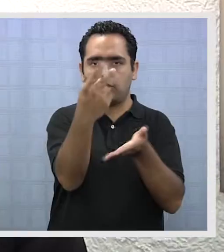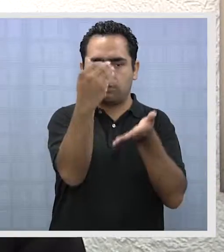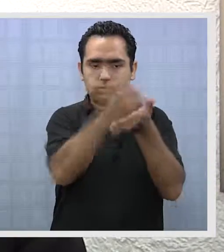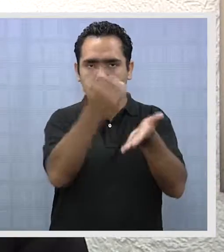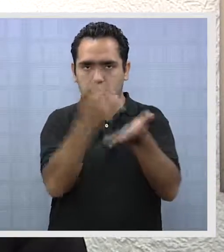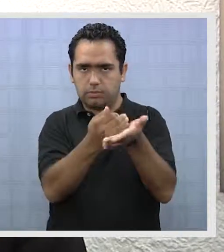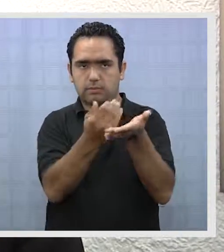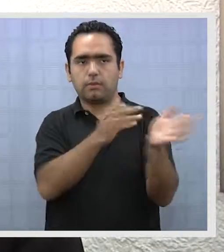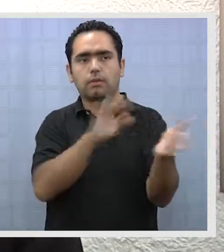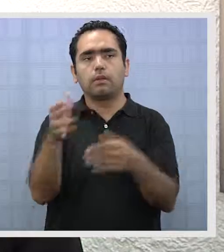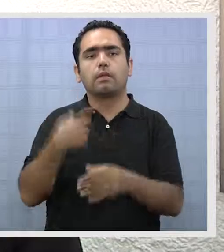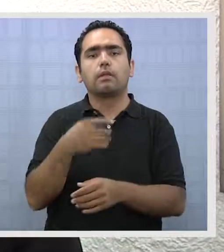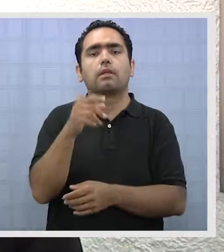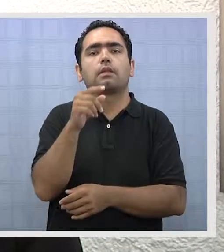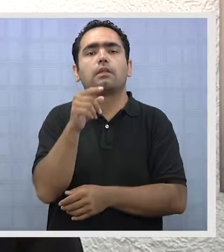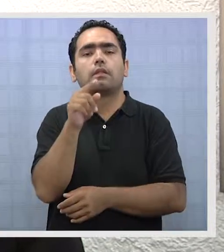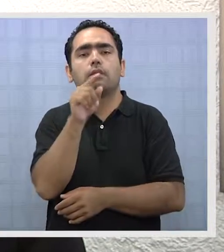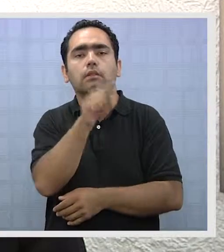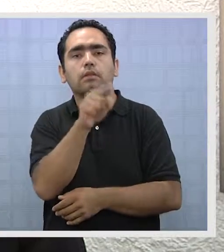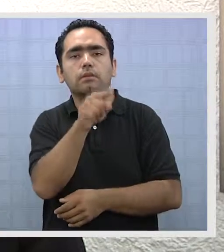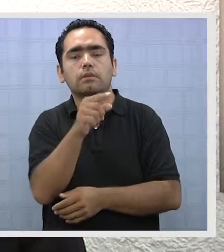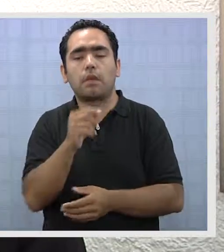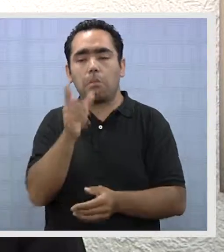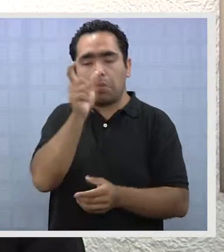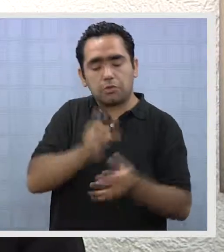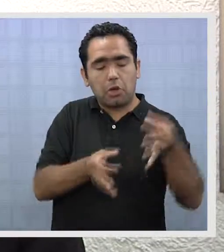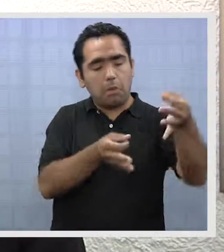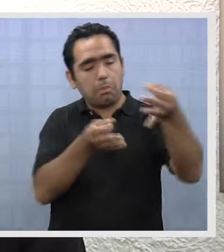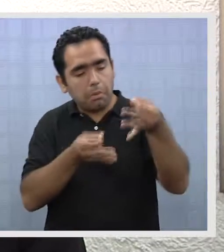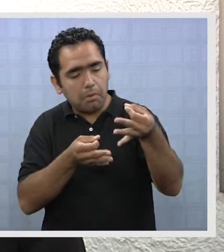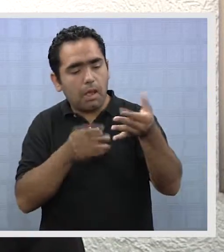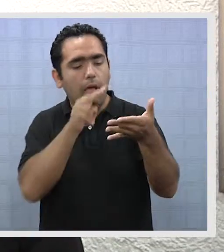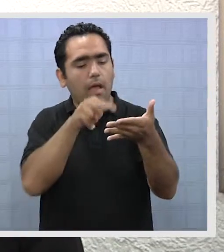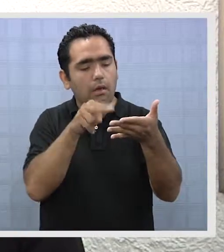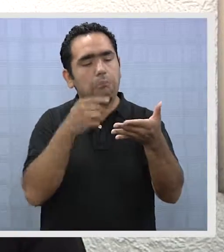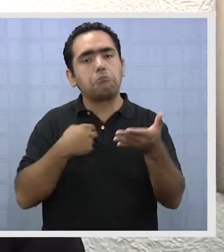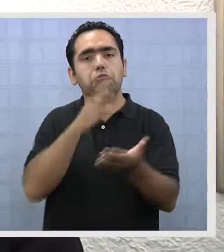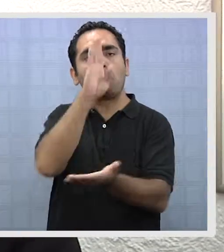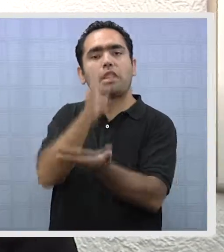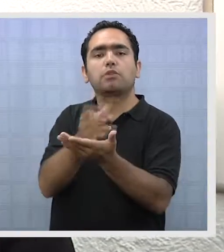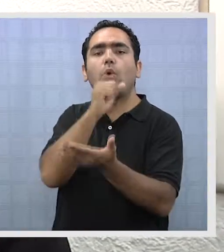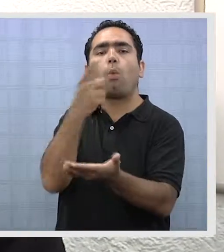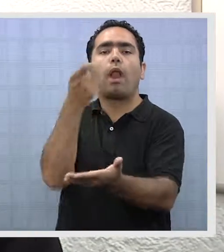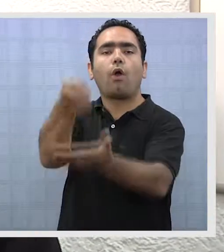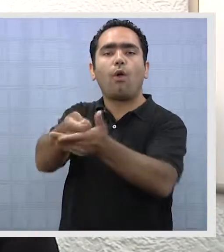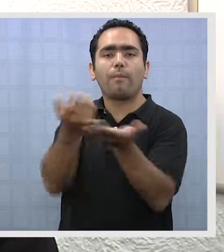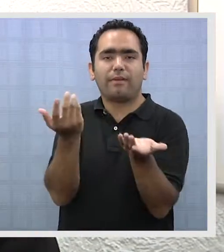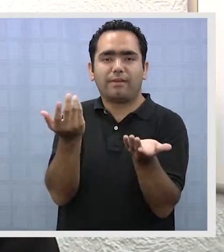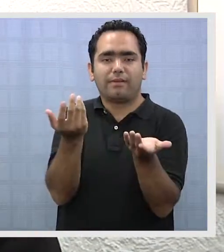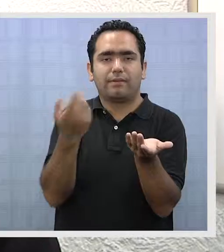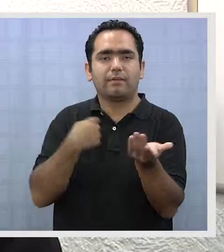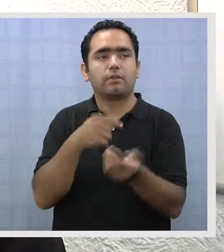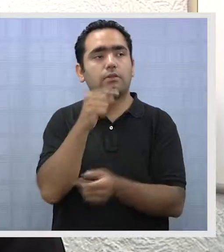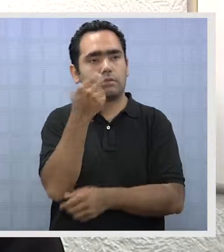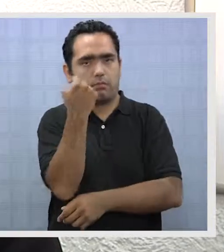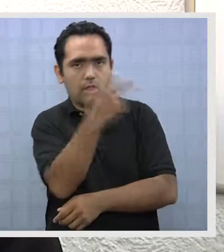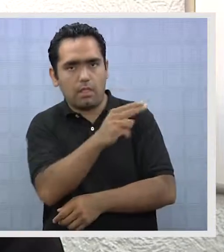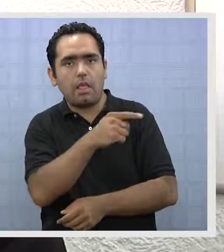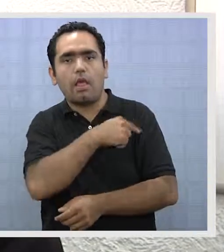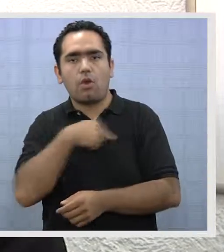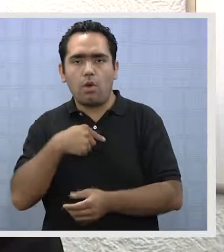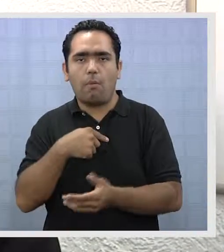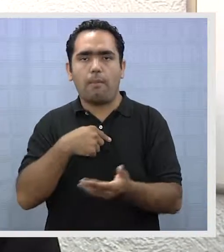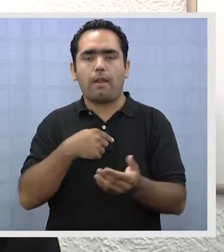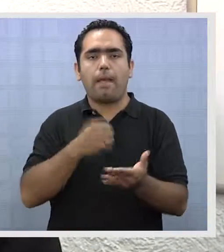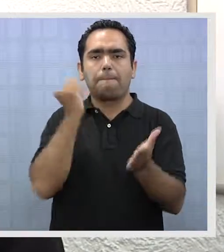Para permitir la intercambiabilidad del producto no corresponde, digamos, y es lo que se busca, que el médico prescriba el